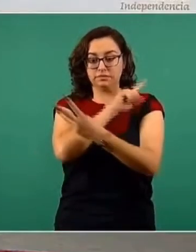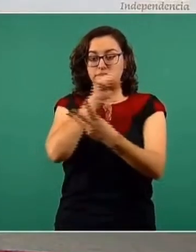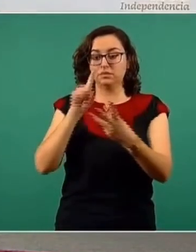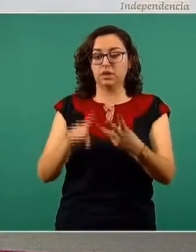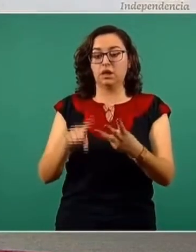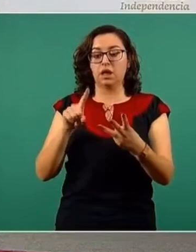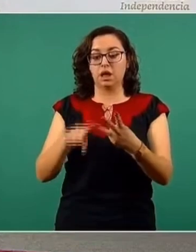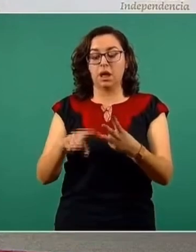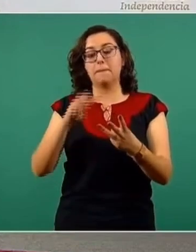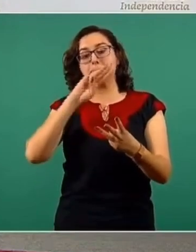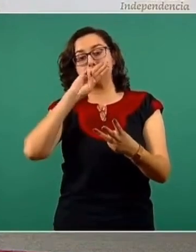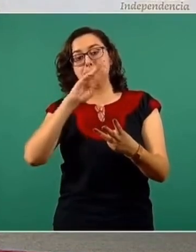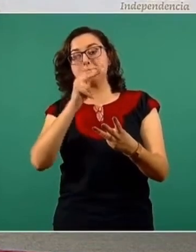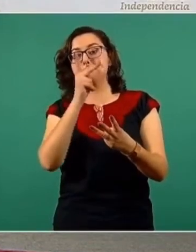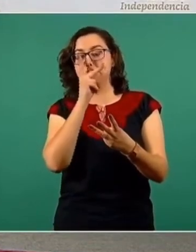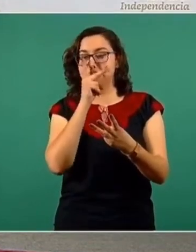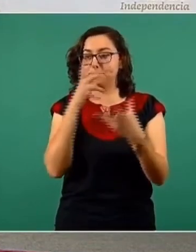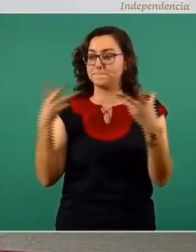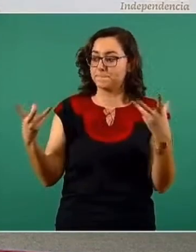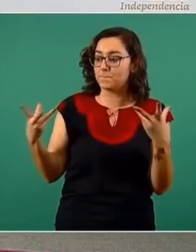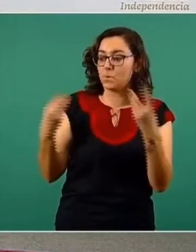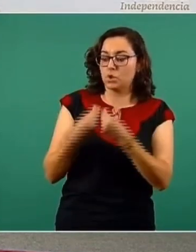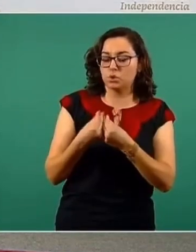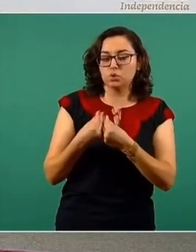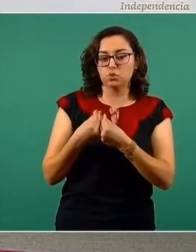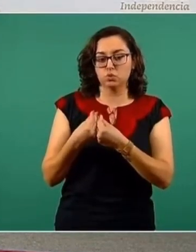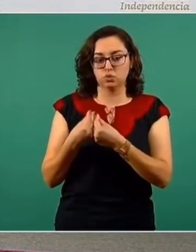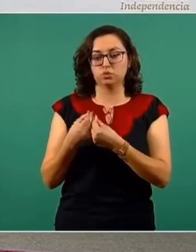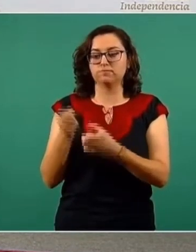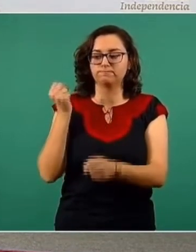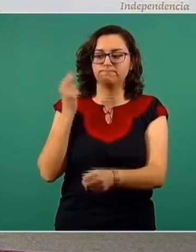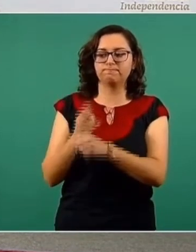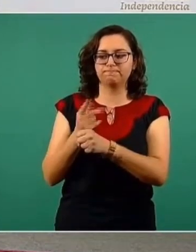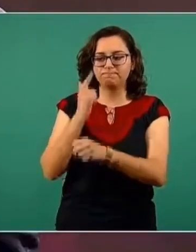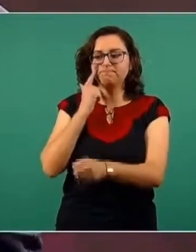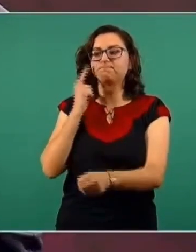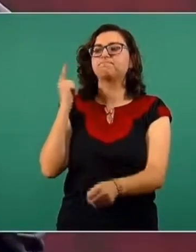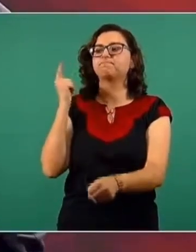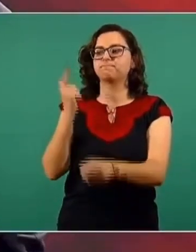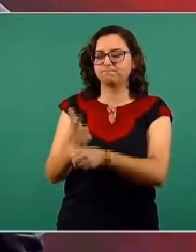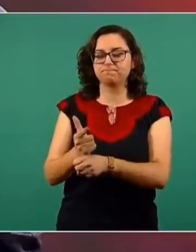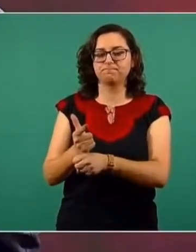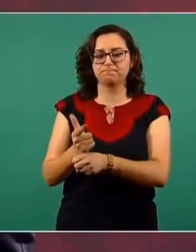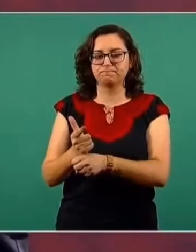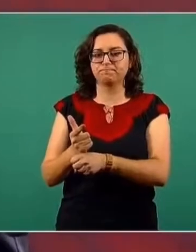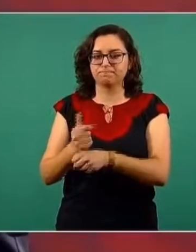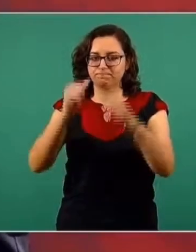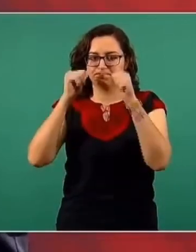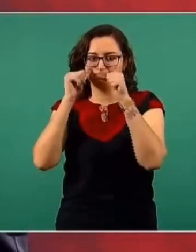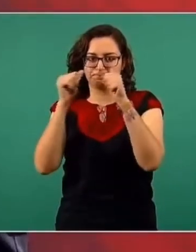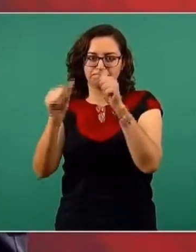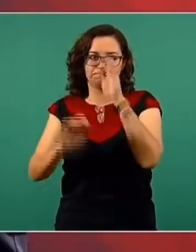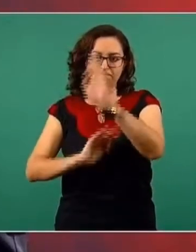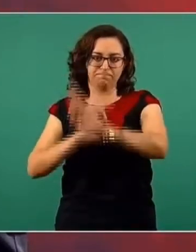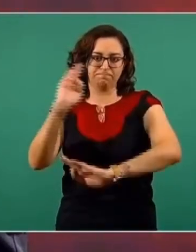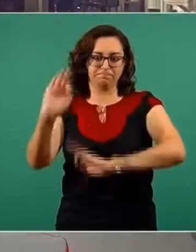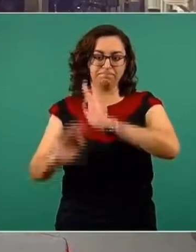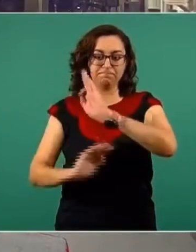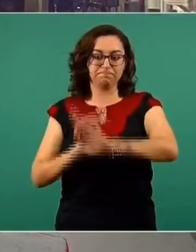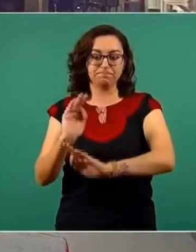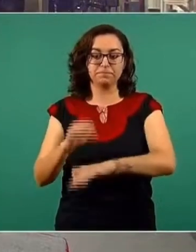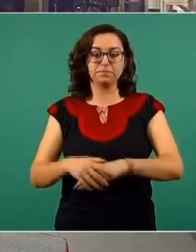la comunidad de padres y madres de familia trabajen conjuntamente para responder ante este tipo de situaciones.